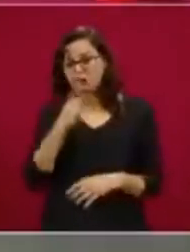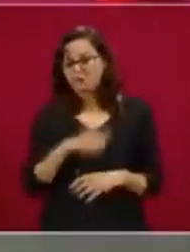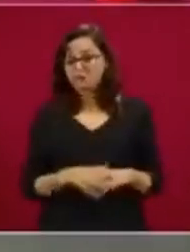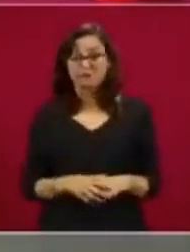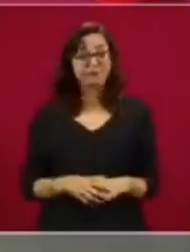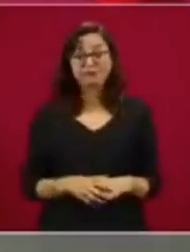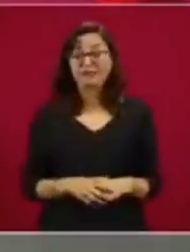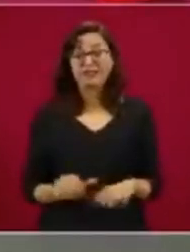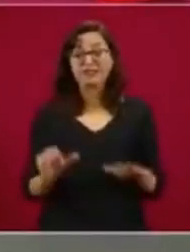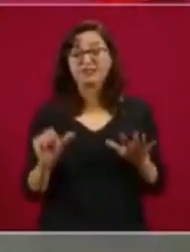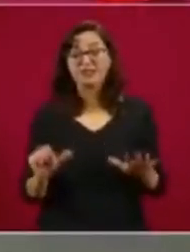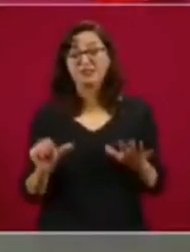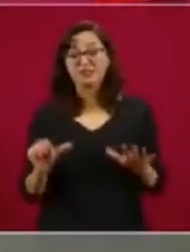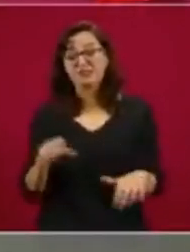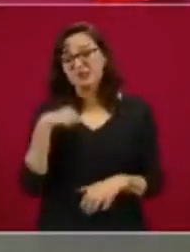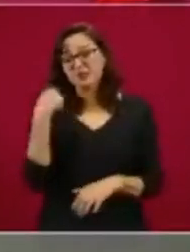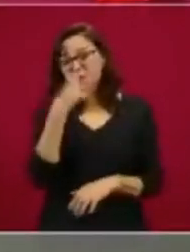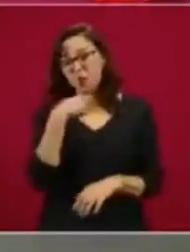diarias,